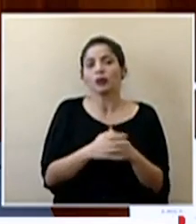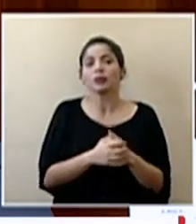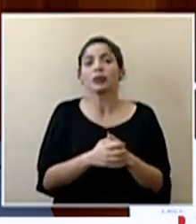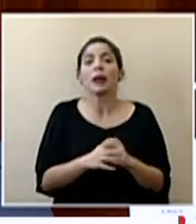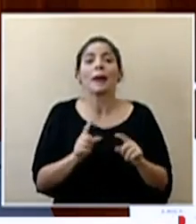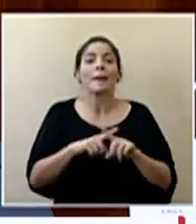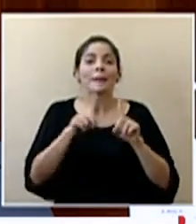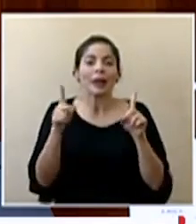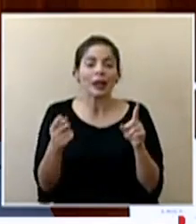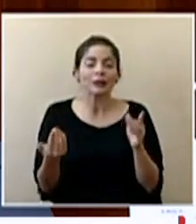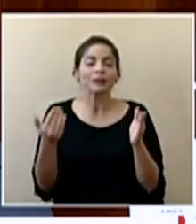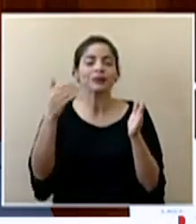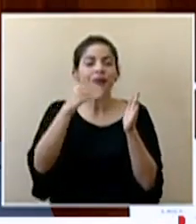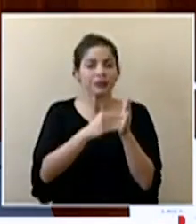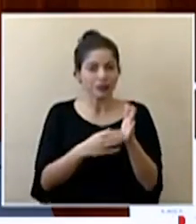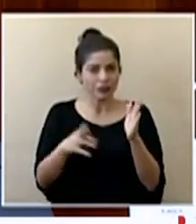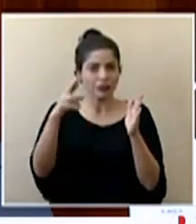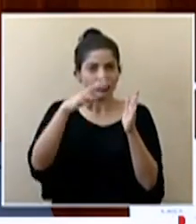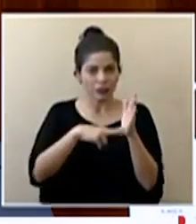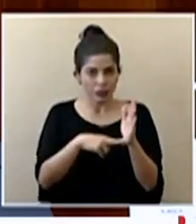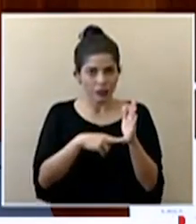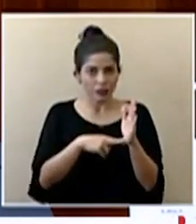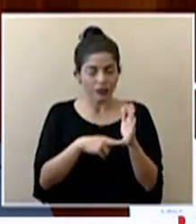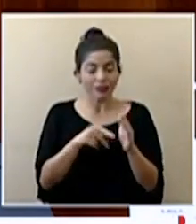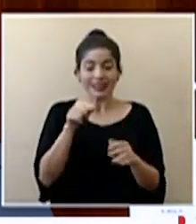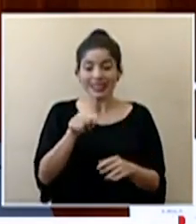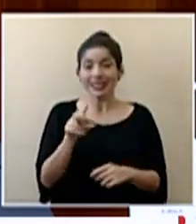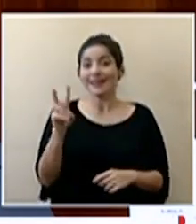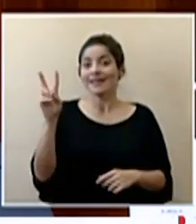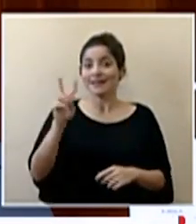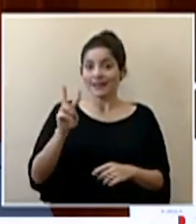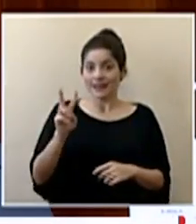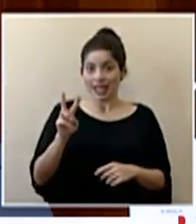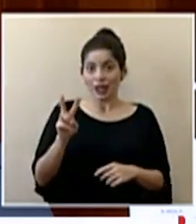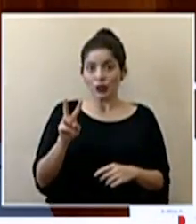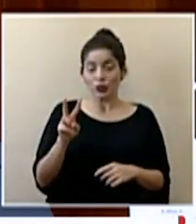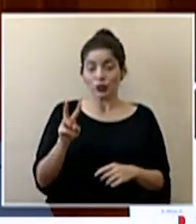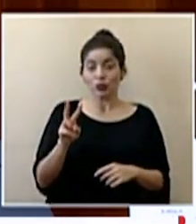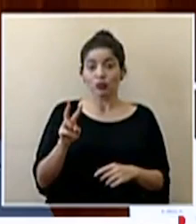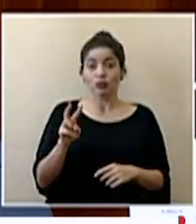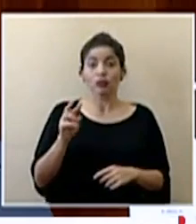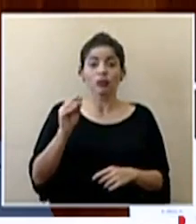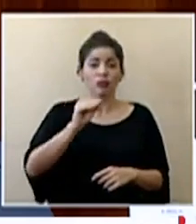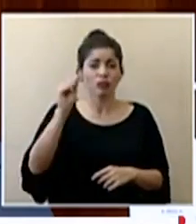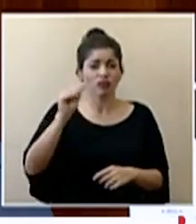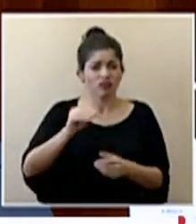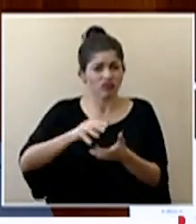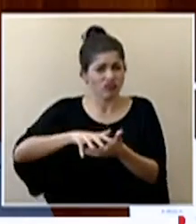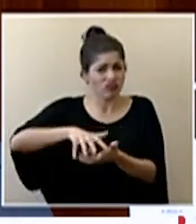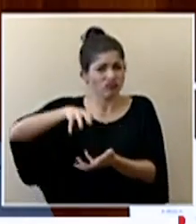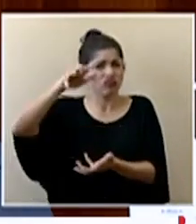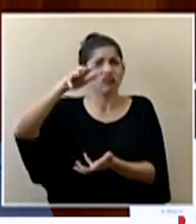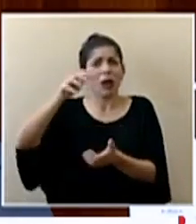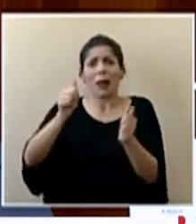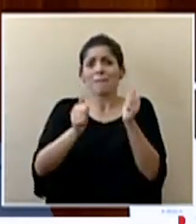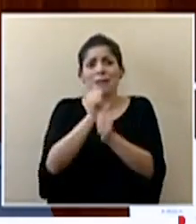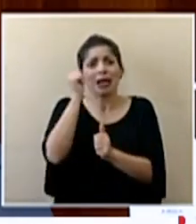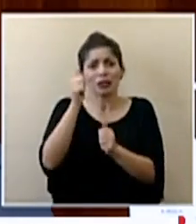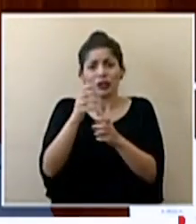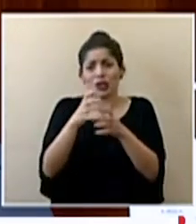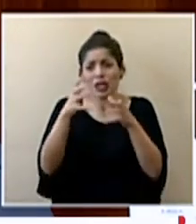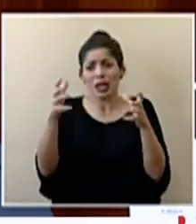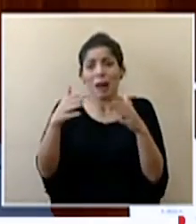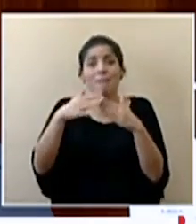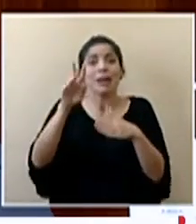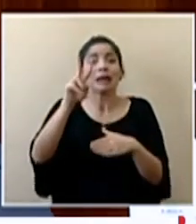pero vuelvo a insistir es un virus que en un porcentaje muy alto posiblemente más mucho